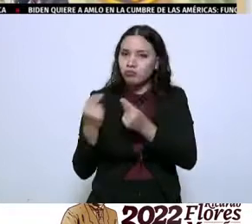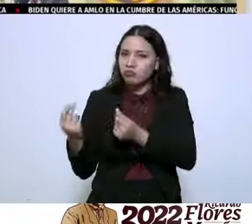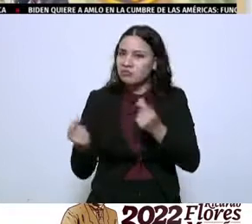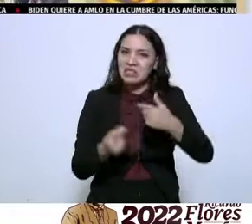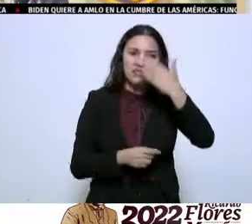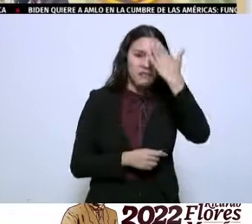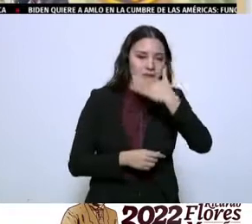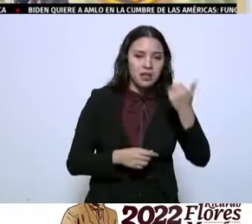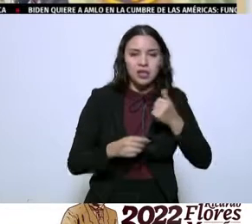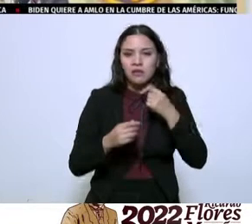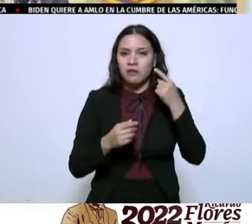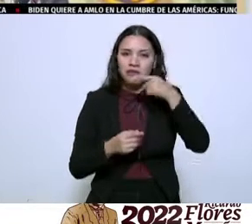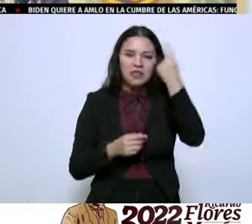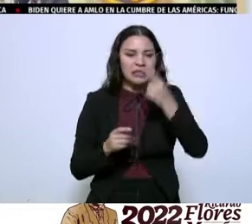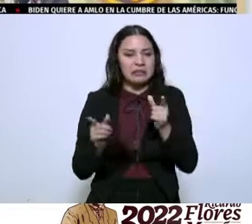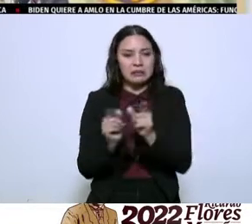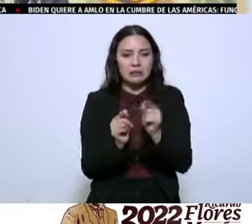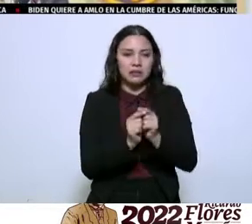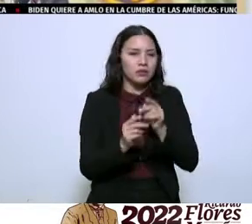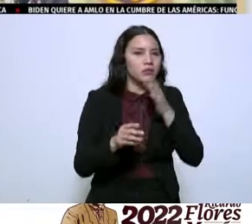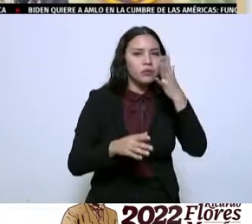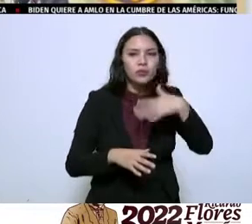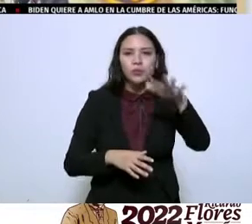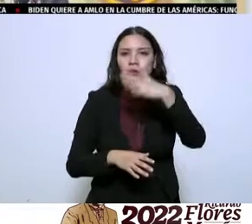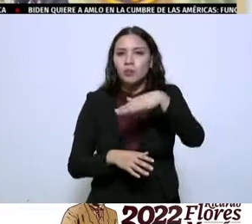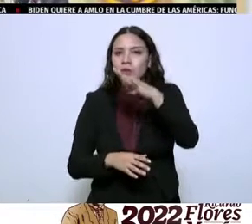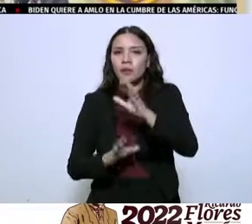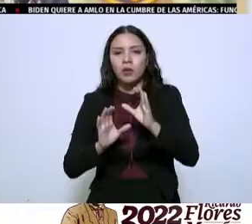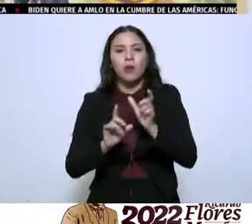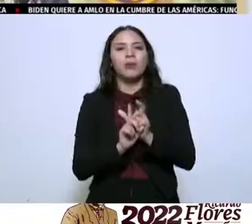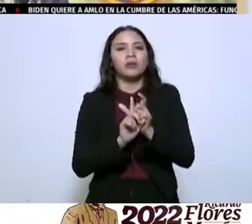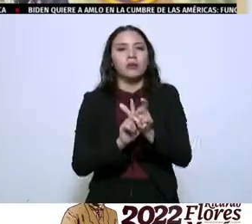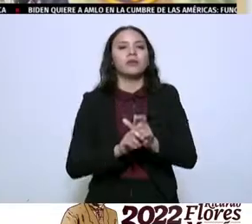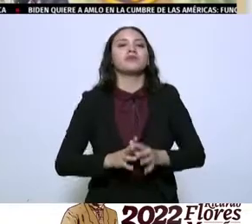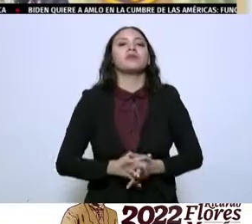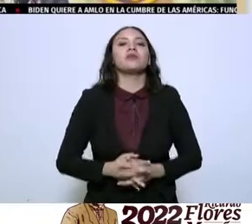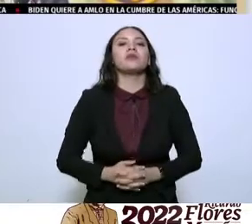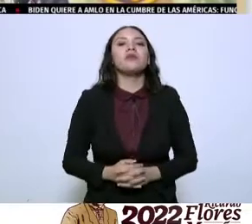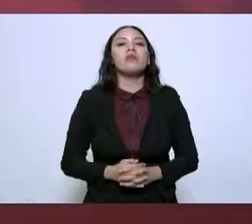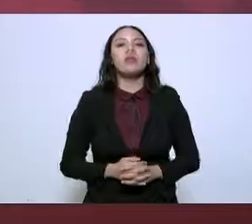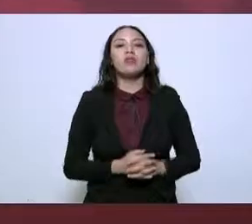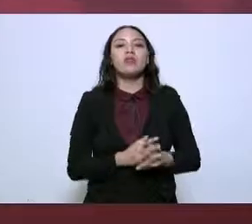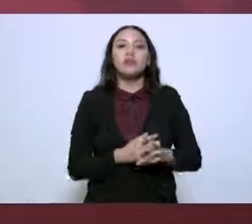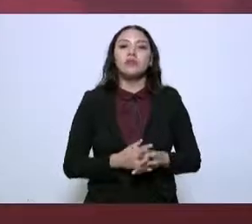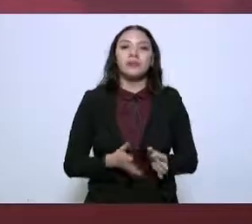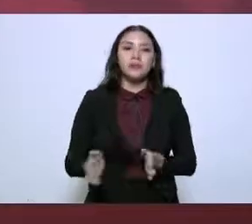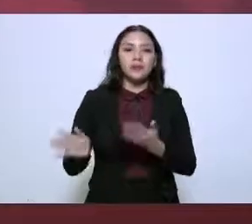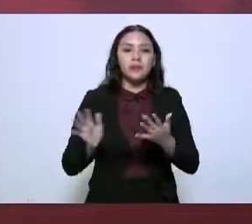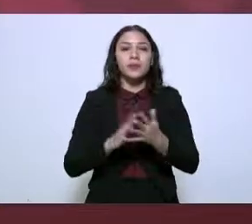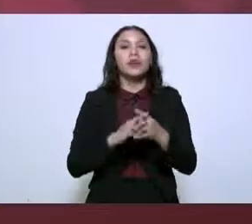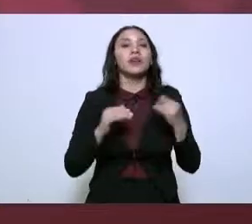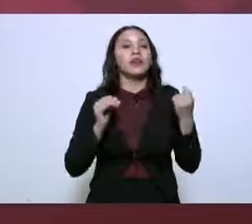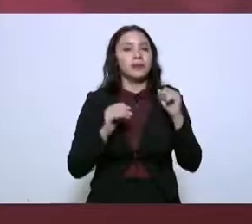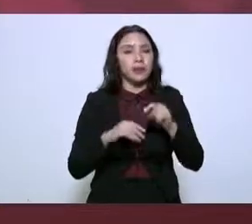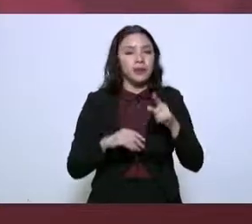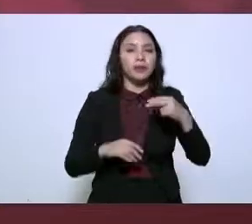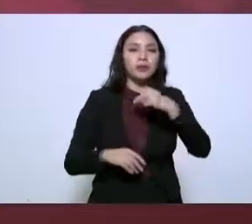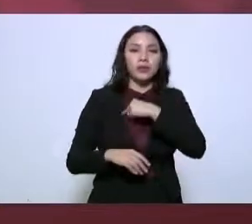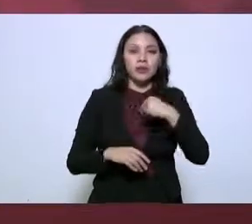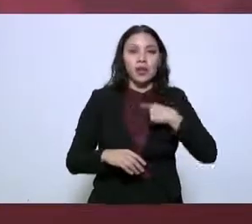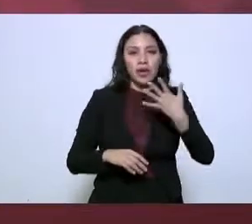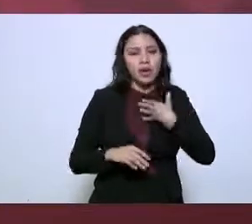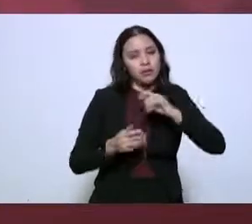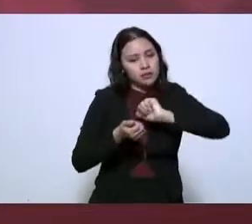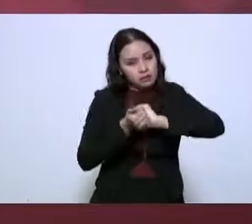flexibles, de corta duración y buscando un gran impacto. Adelante. También hicimos una